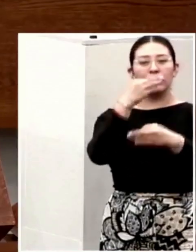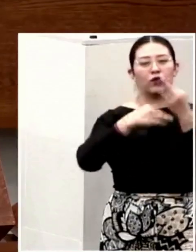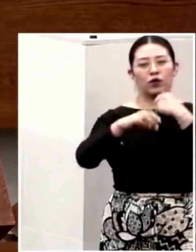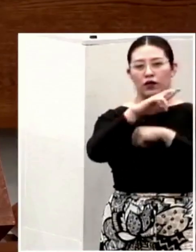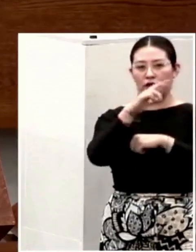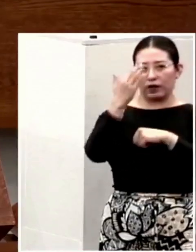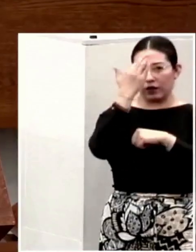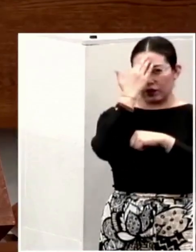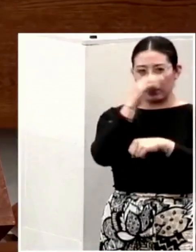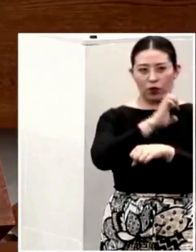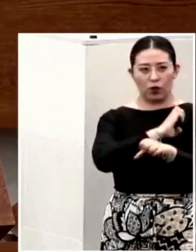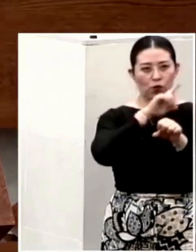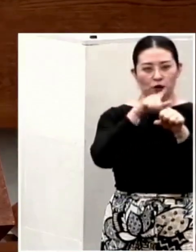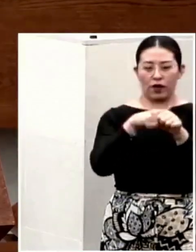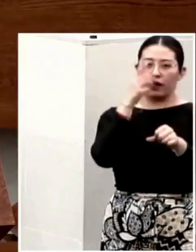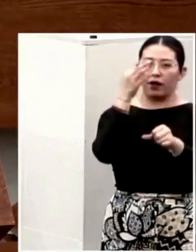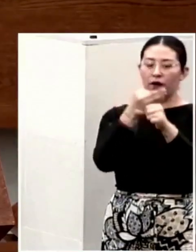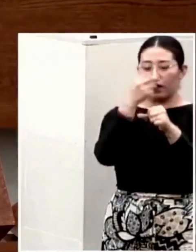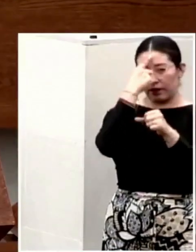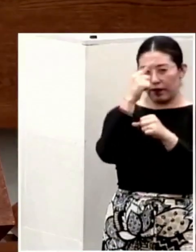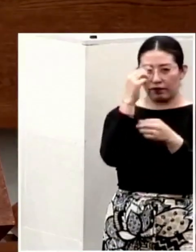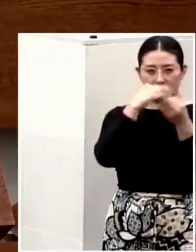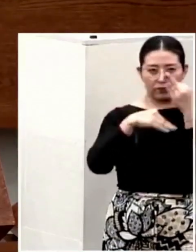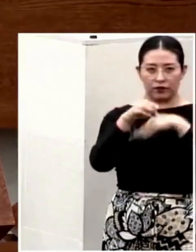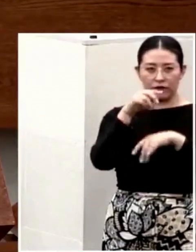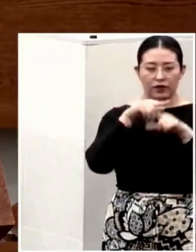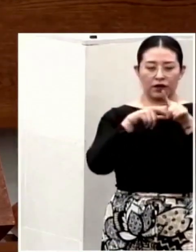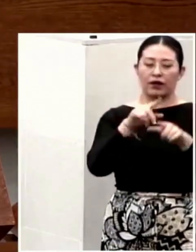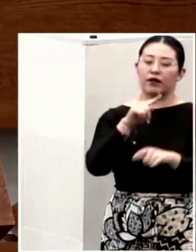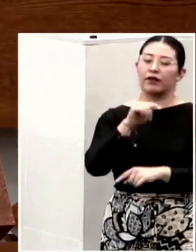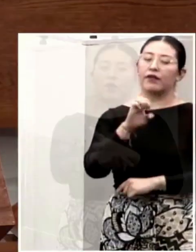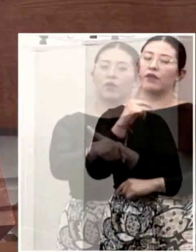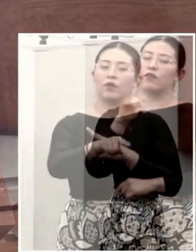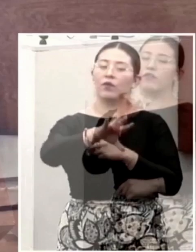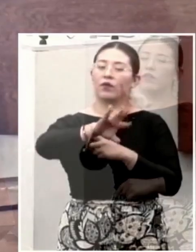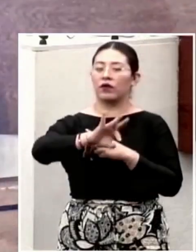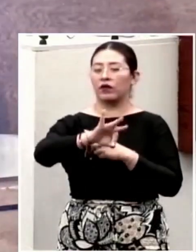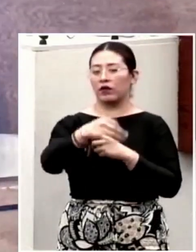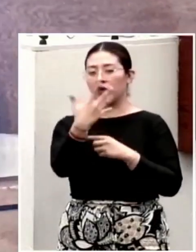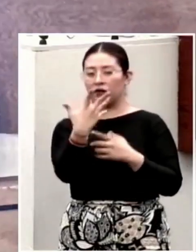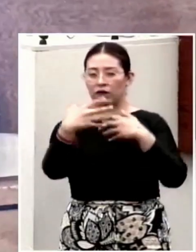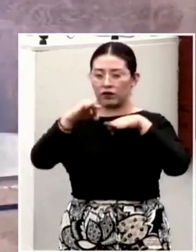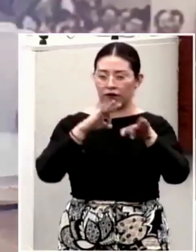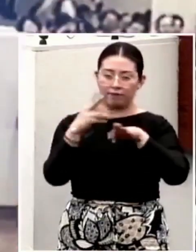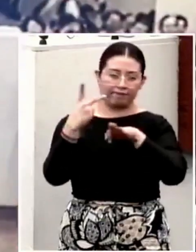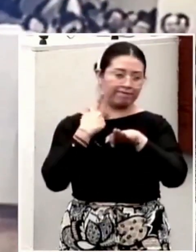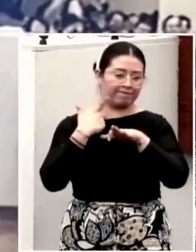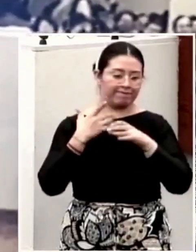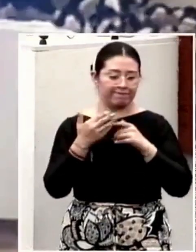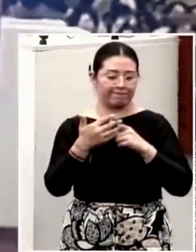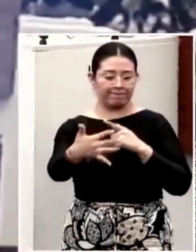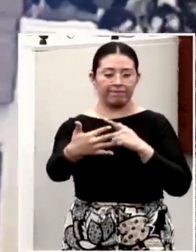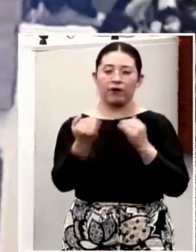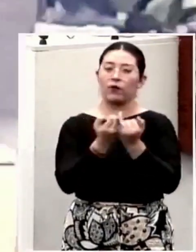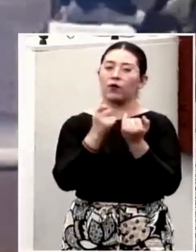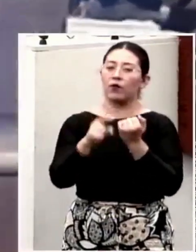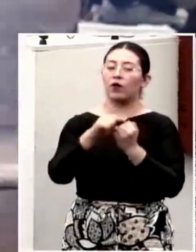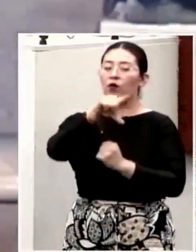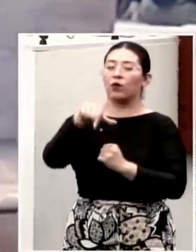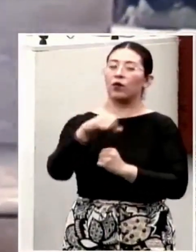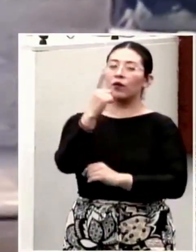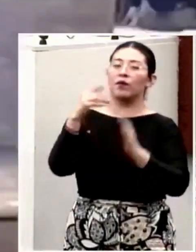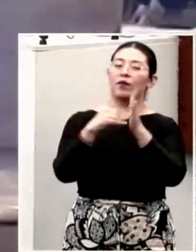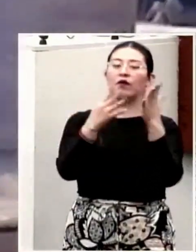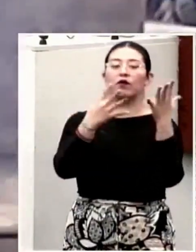tan significativo que se otorga a nuestro padre Teófilo Torres Corzo. A través de la presidencia Plan de San Luis 2024.